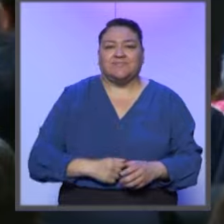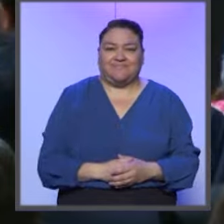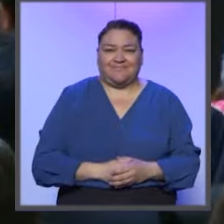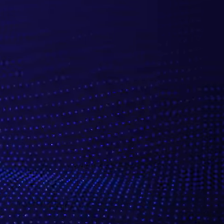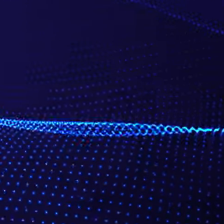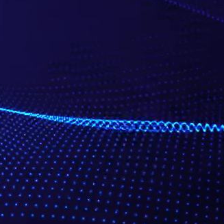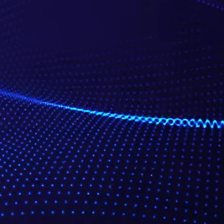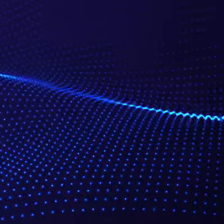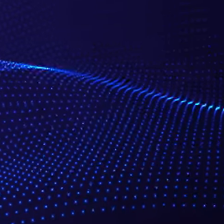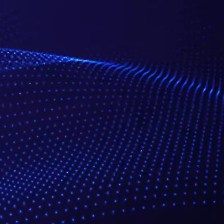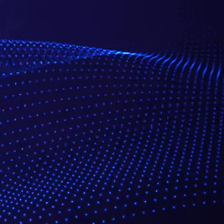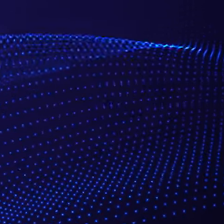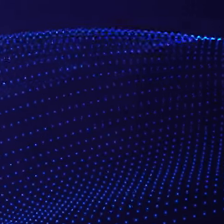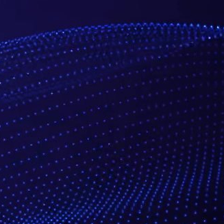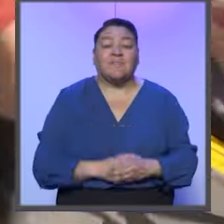personas.